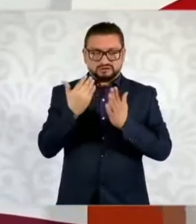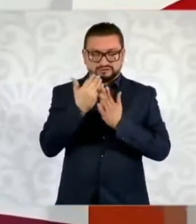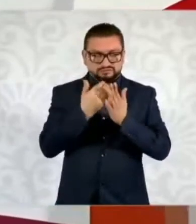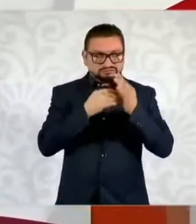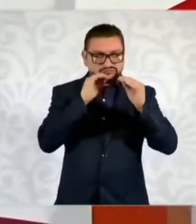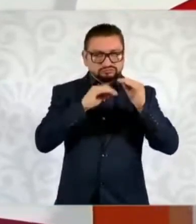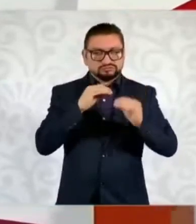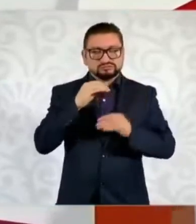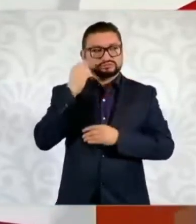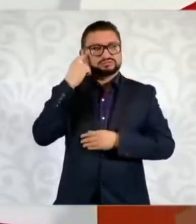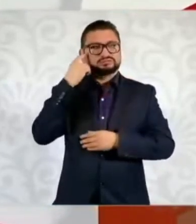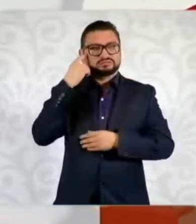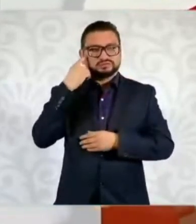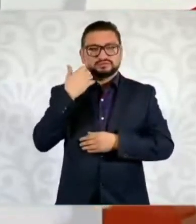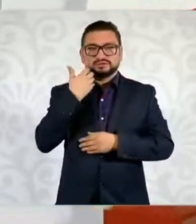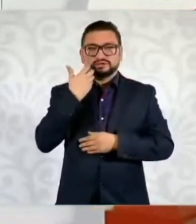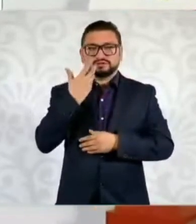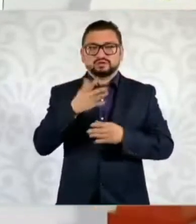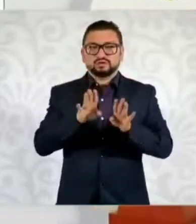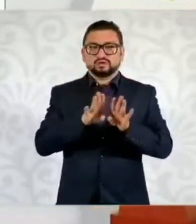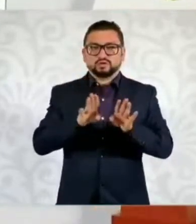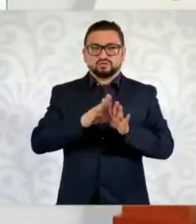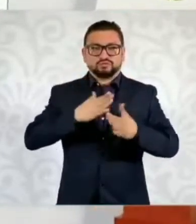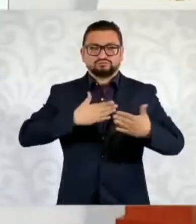una pequeña celebración. Bueno,